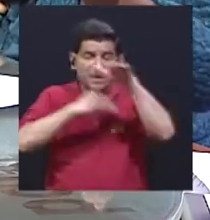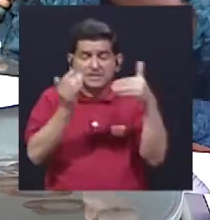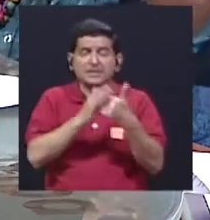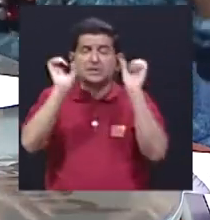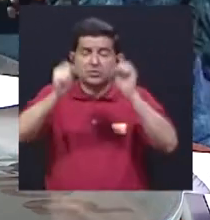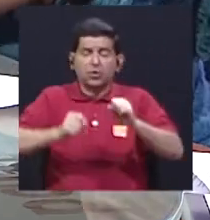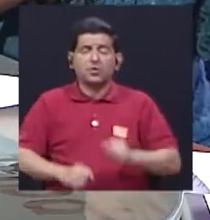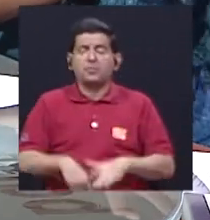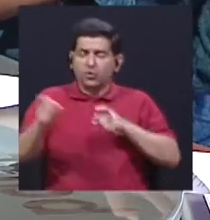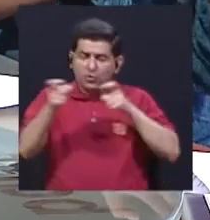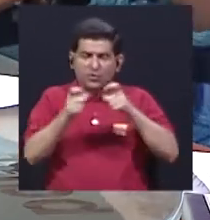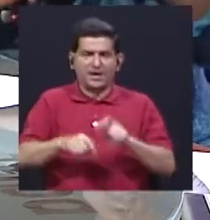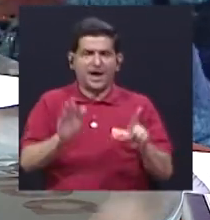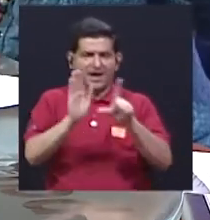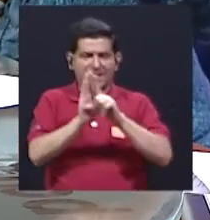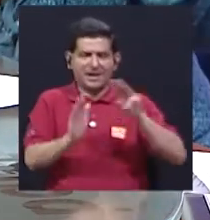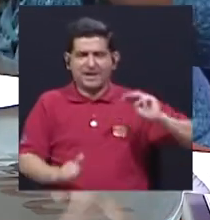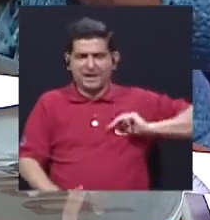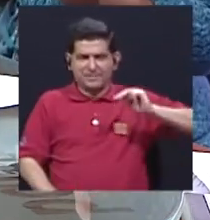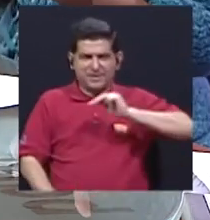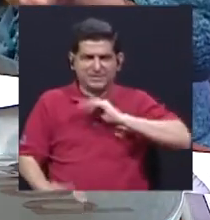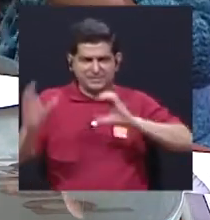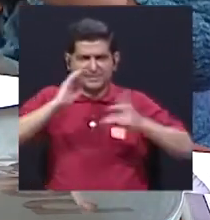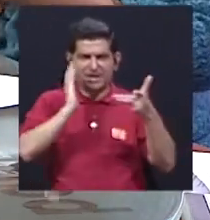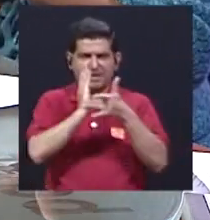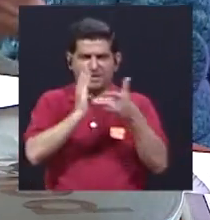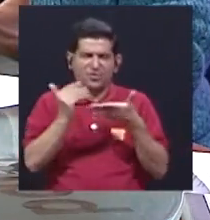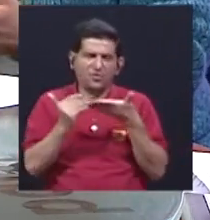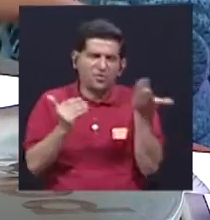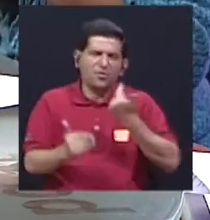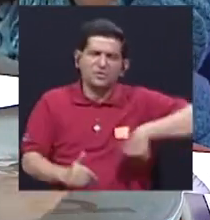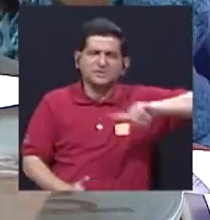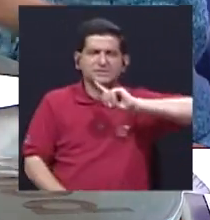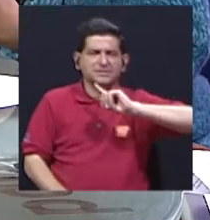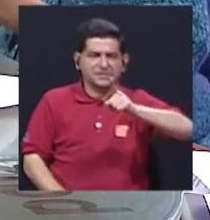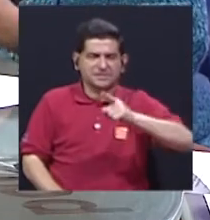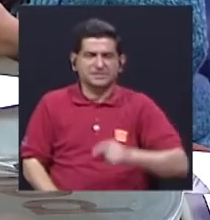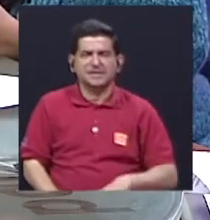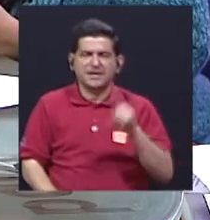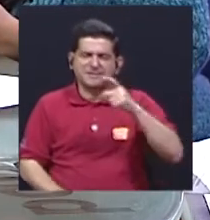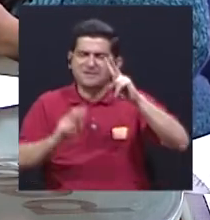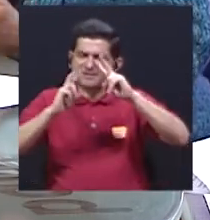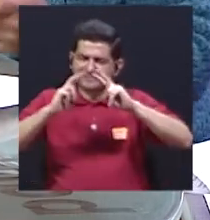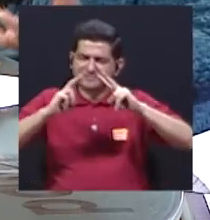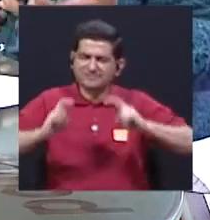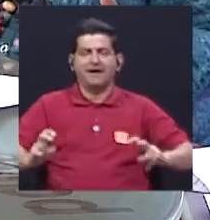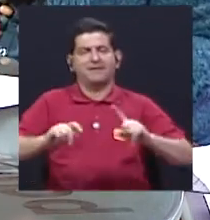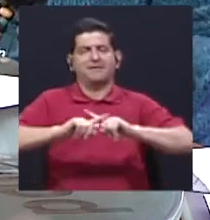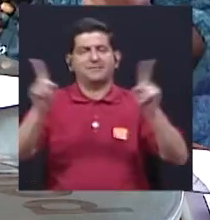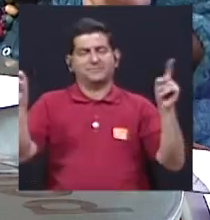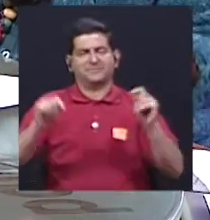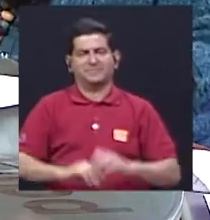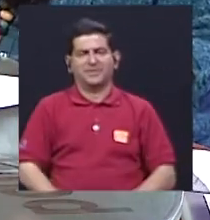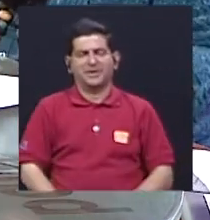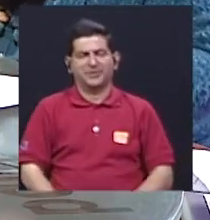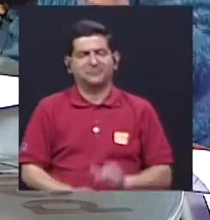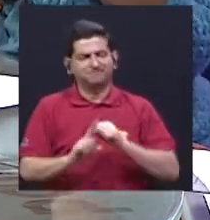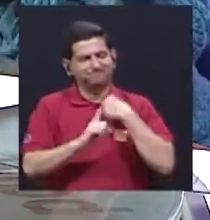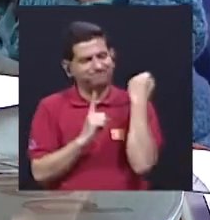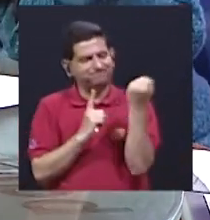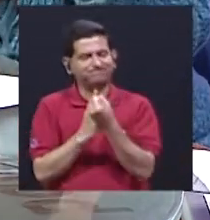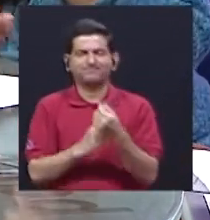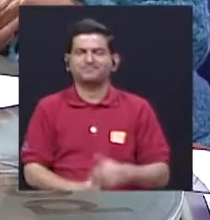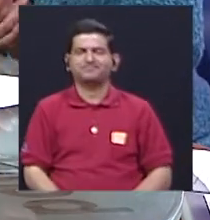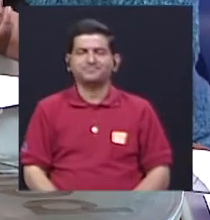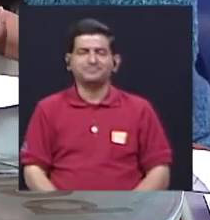espectro. La ley del MISIT tiene muchos aspectos que nosotros señalamos que debían ser revisados, pero aquí el asunto es